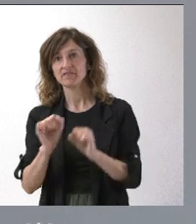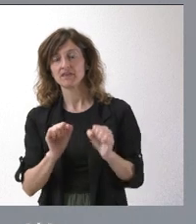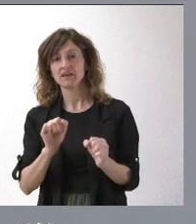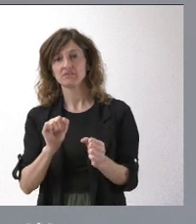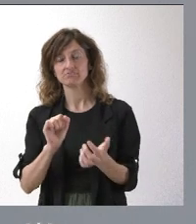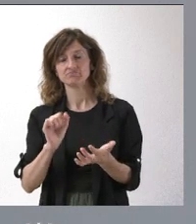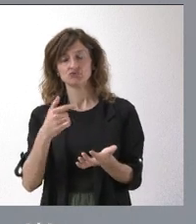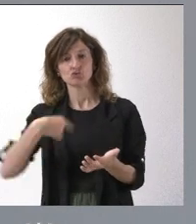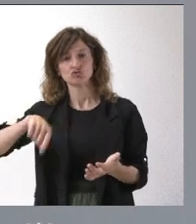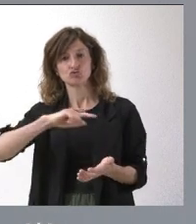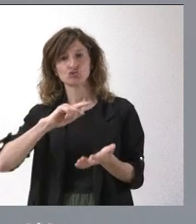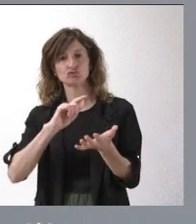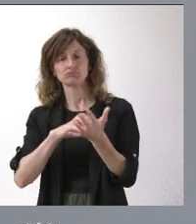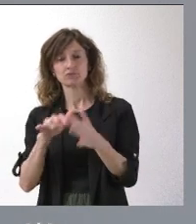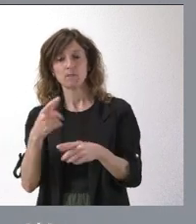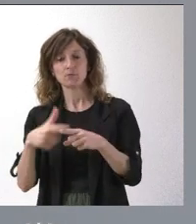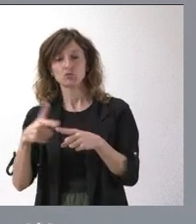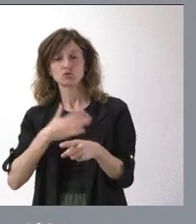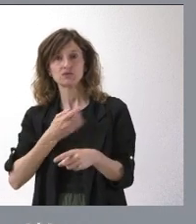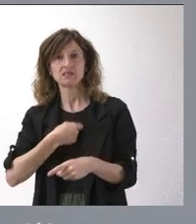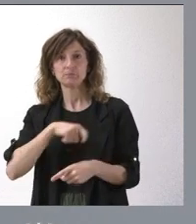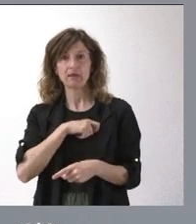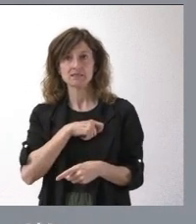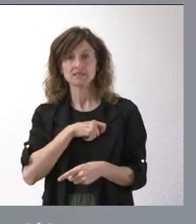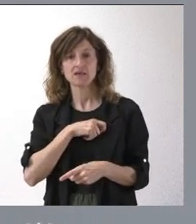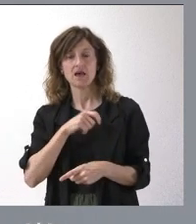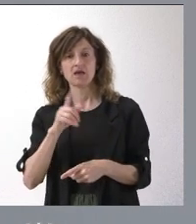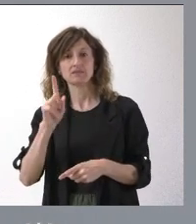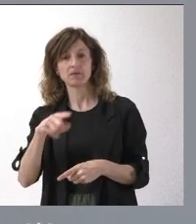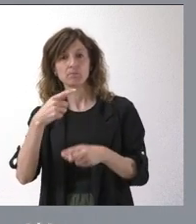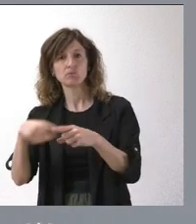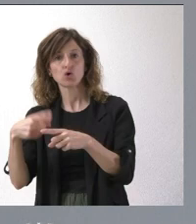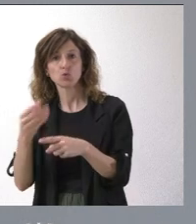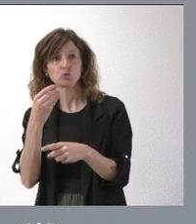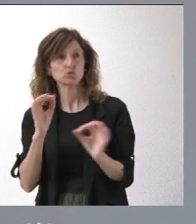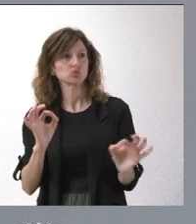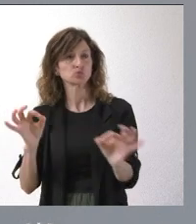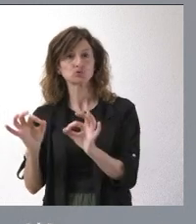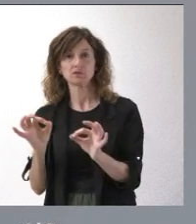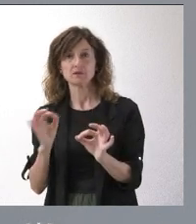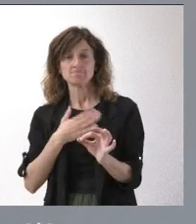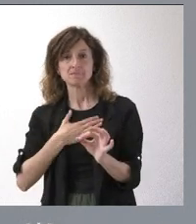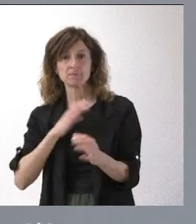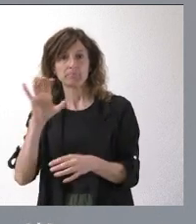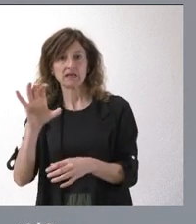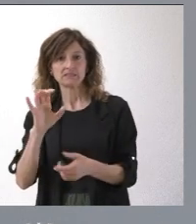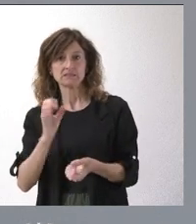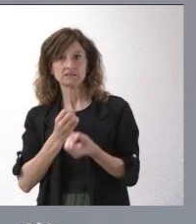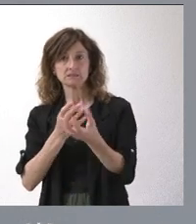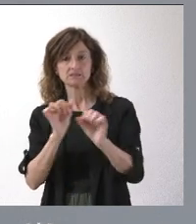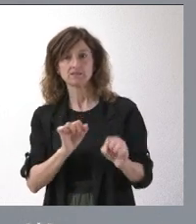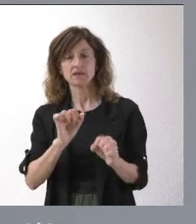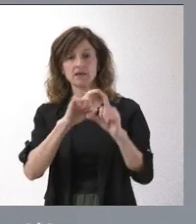autónomas defender los productos de España y los productos de nuestro país y las